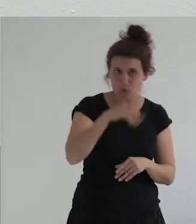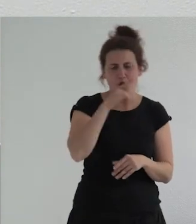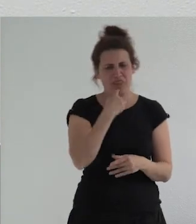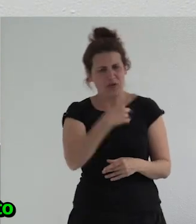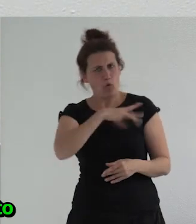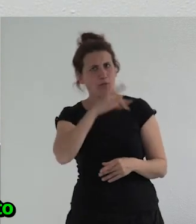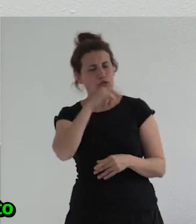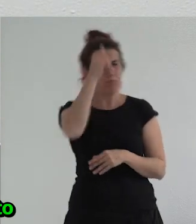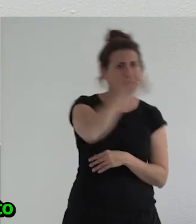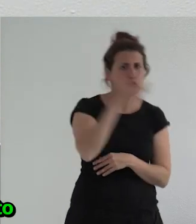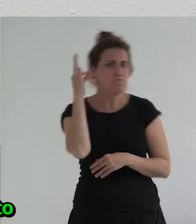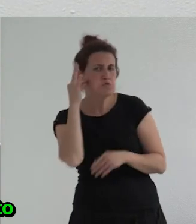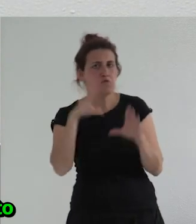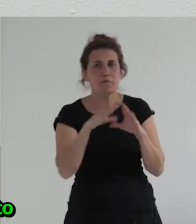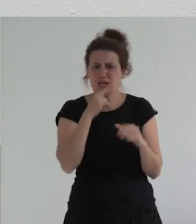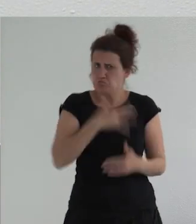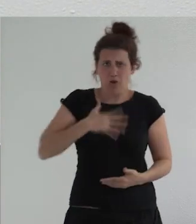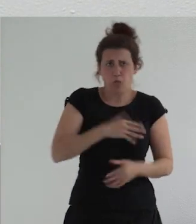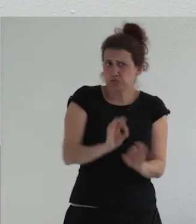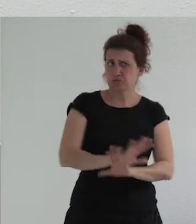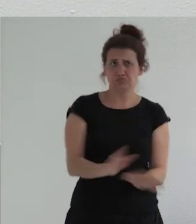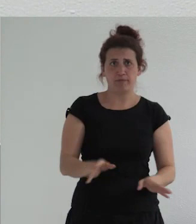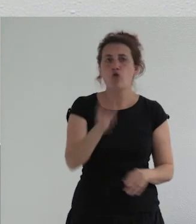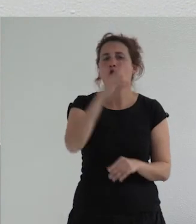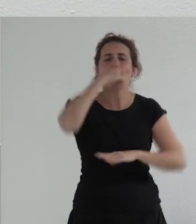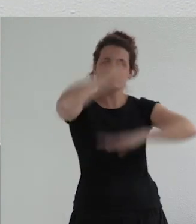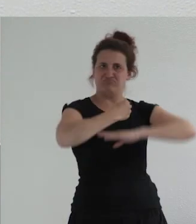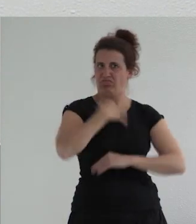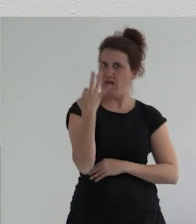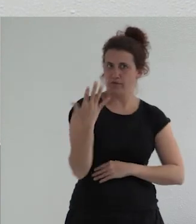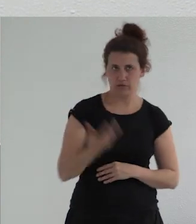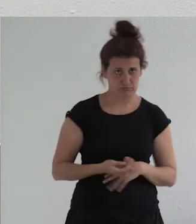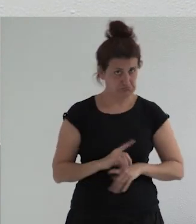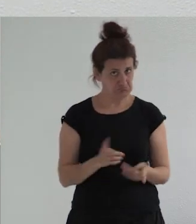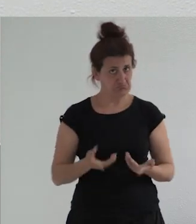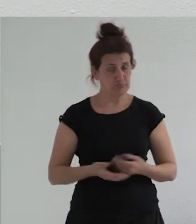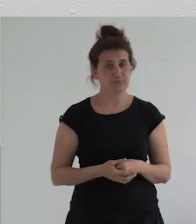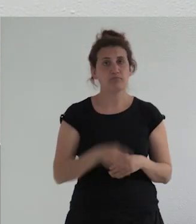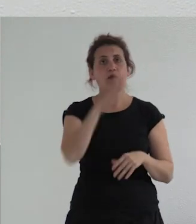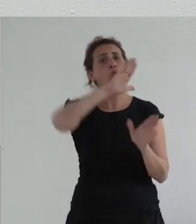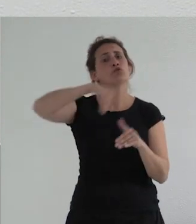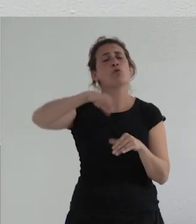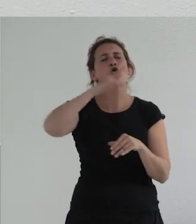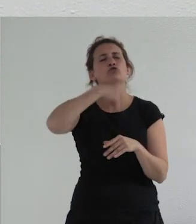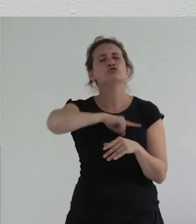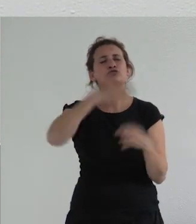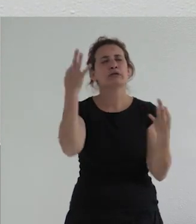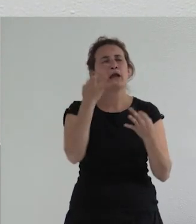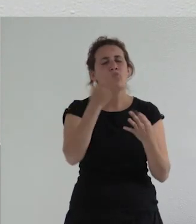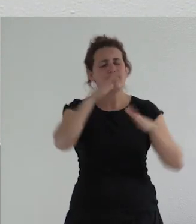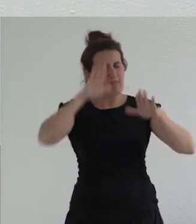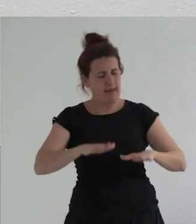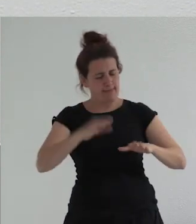gente que es masculina o femenina lo es porque está a gusto y no porque está constreñida por unas normas y por último creo que tenemos que detenernos